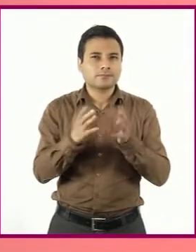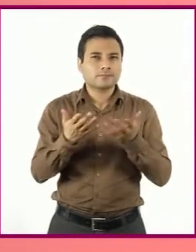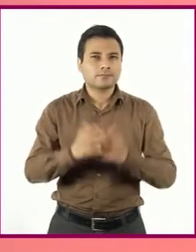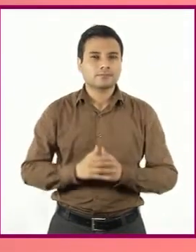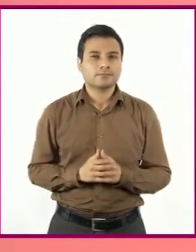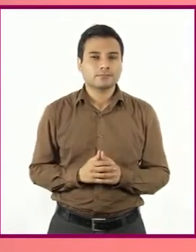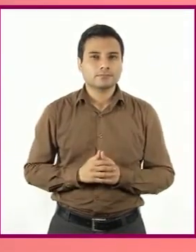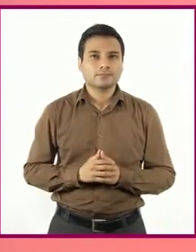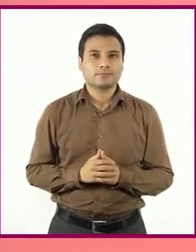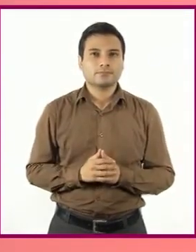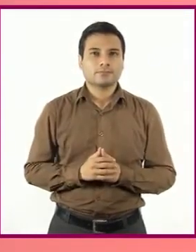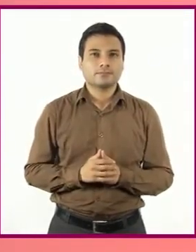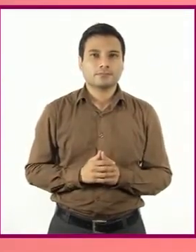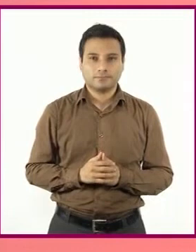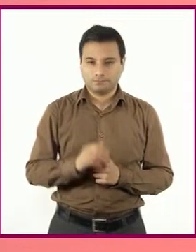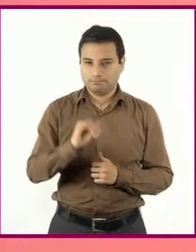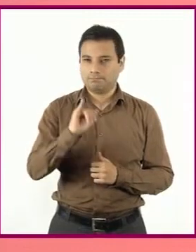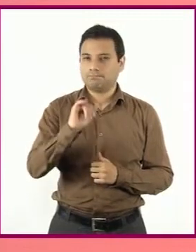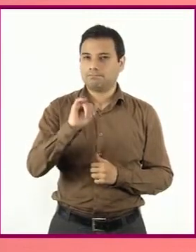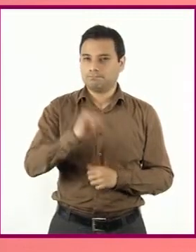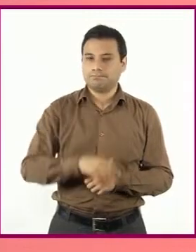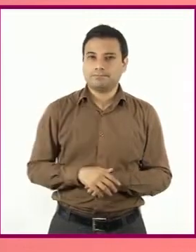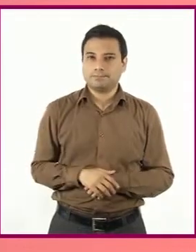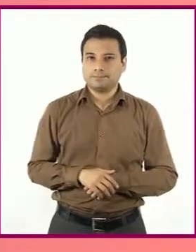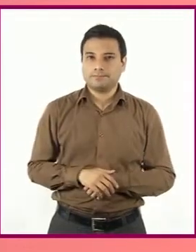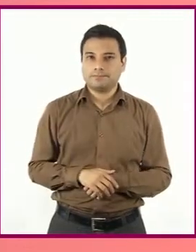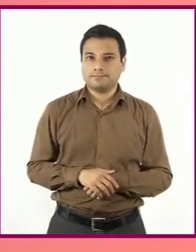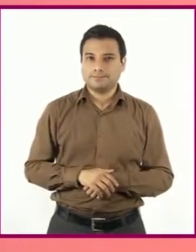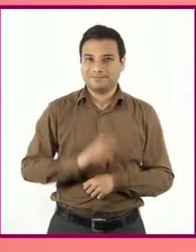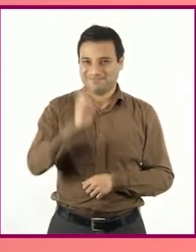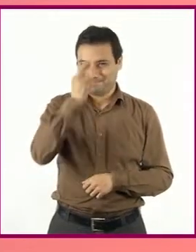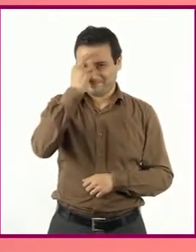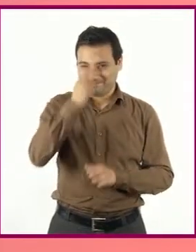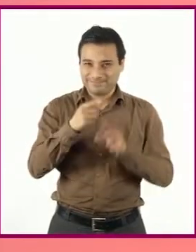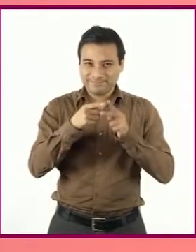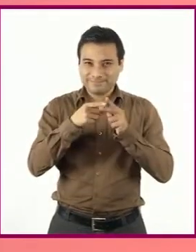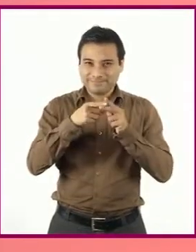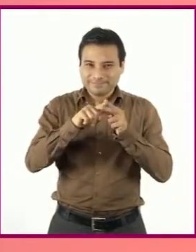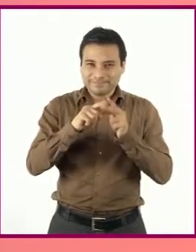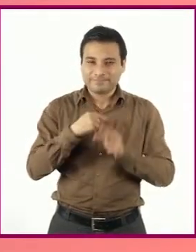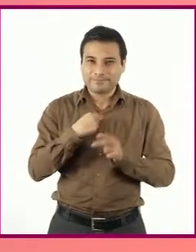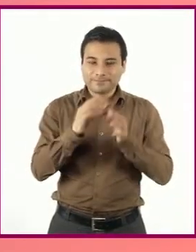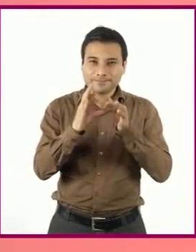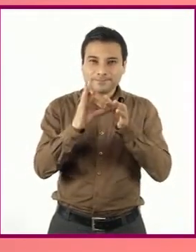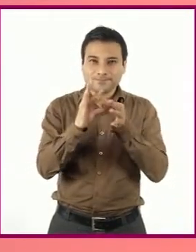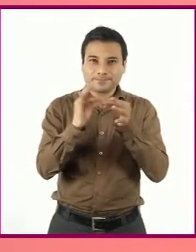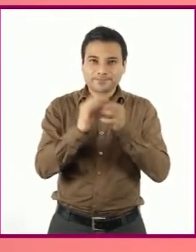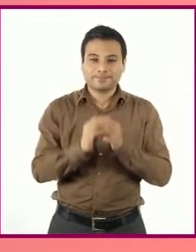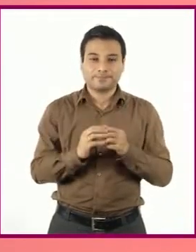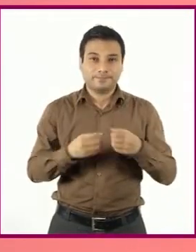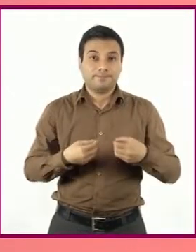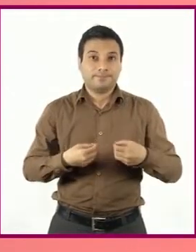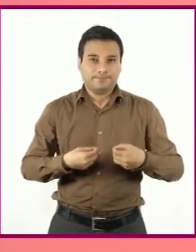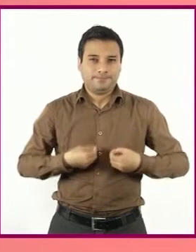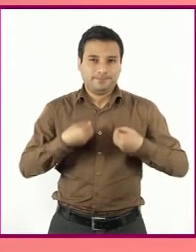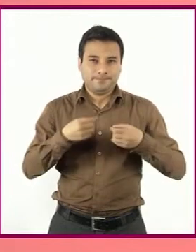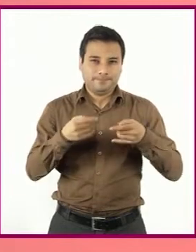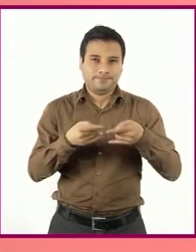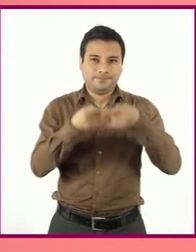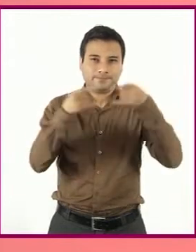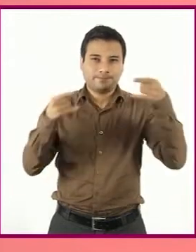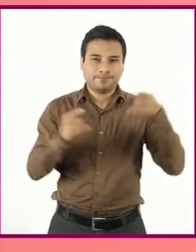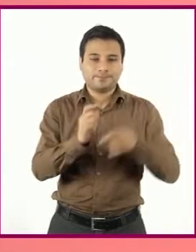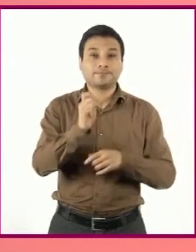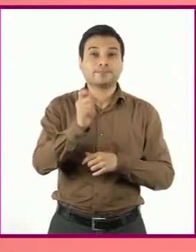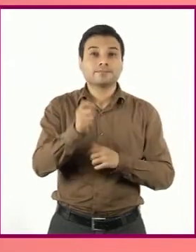Claro, si recuerdan, al principio mencionamos que las autobiografías son una